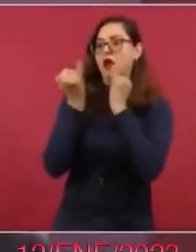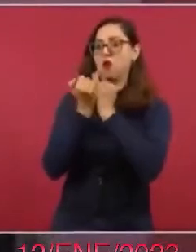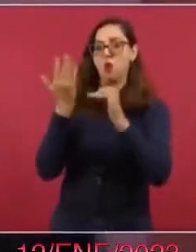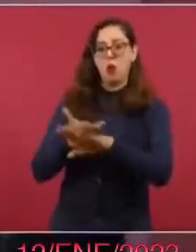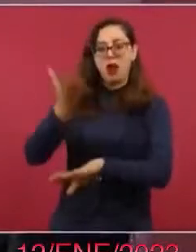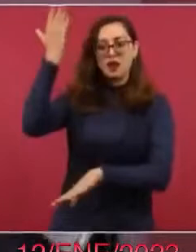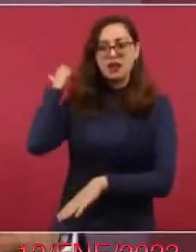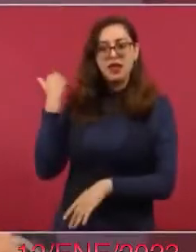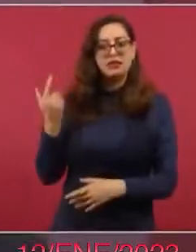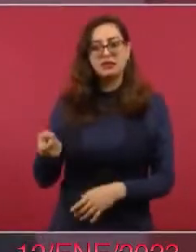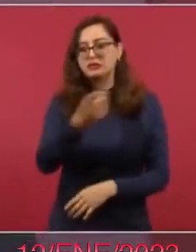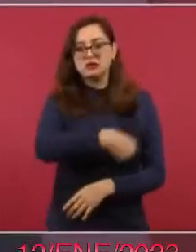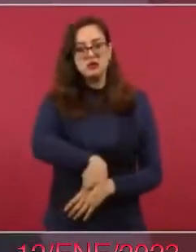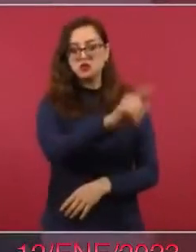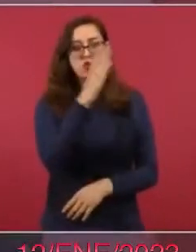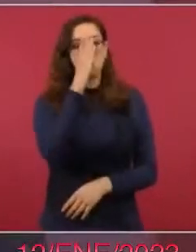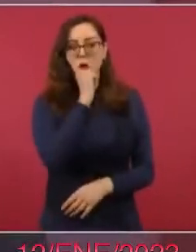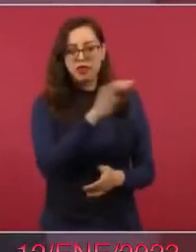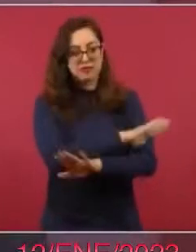para decirlo con claridad.